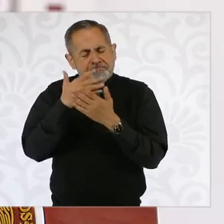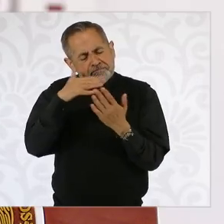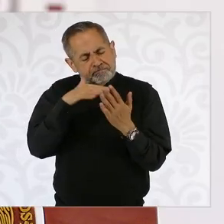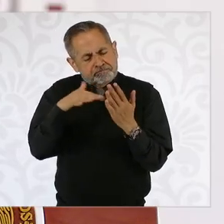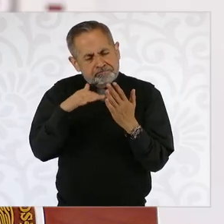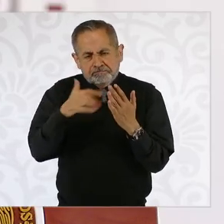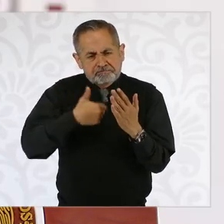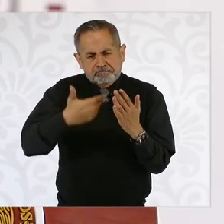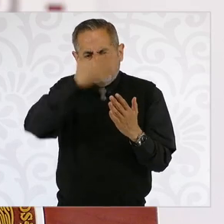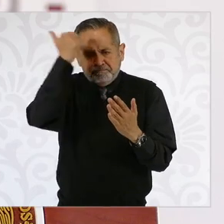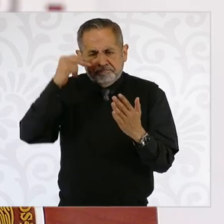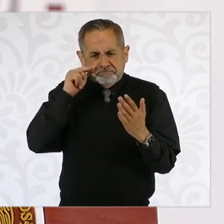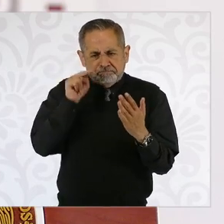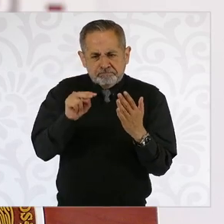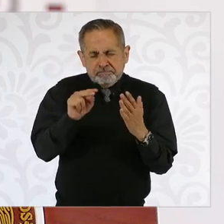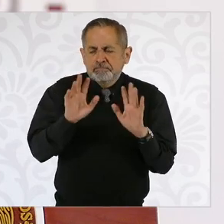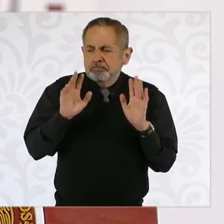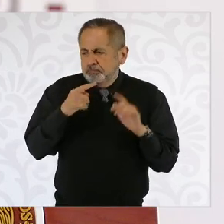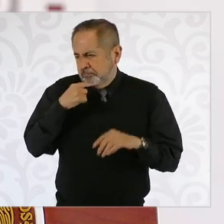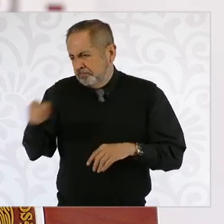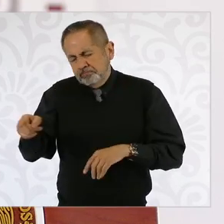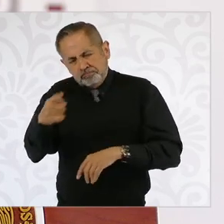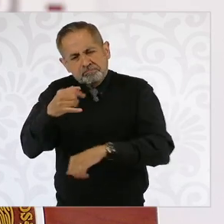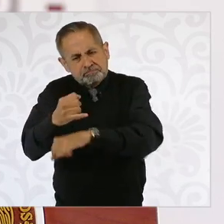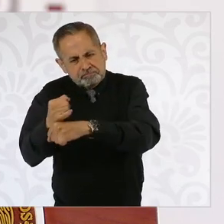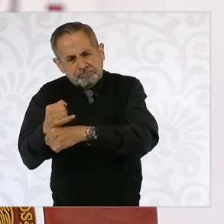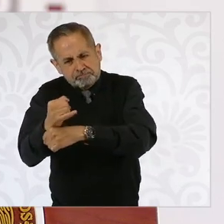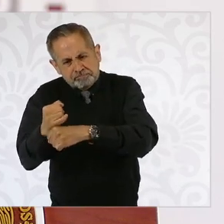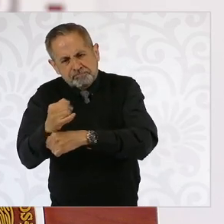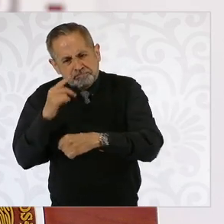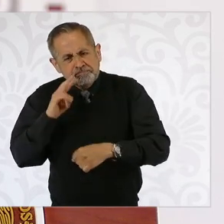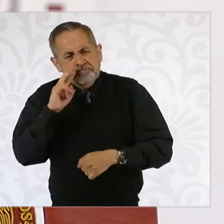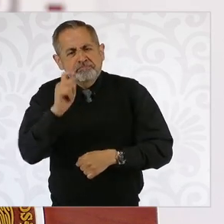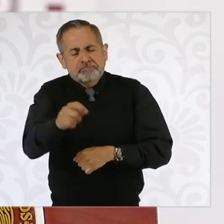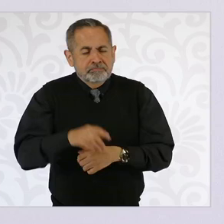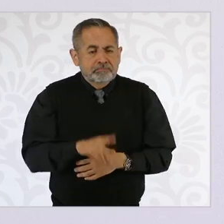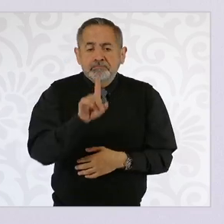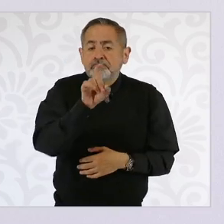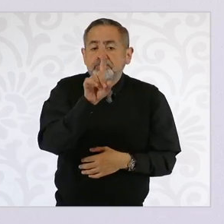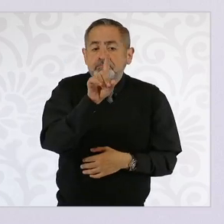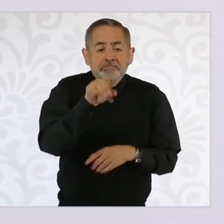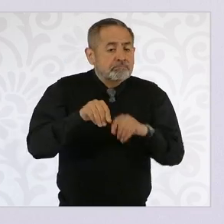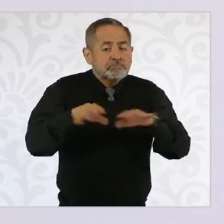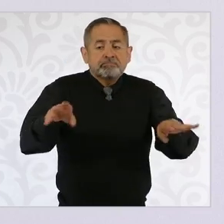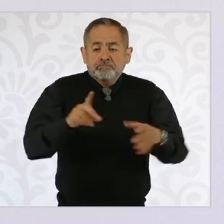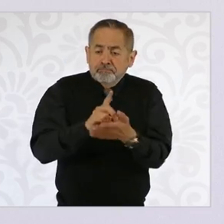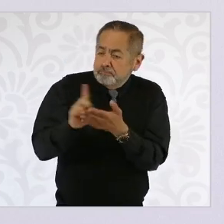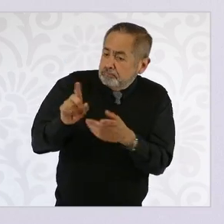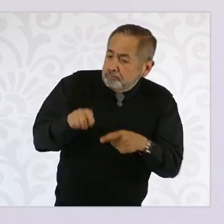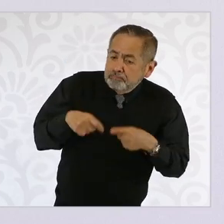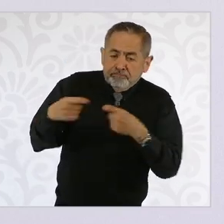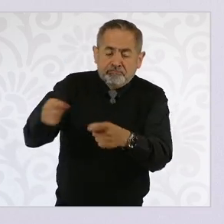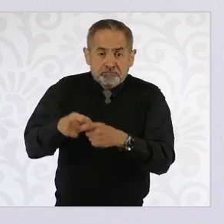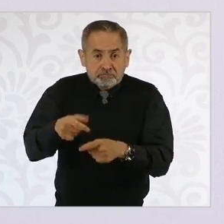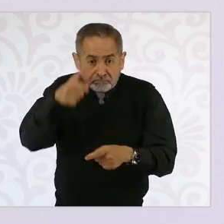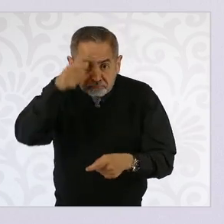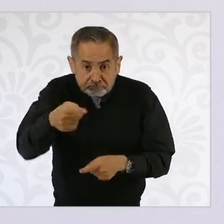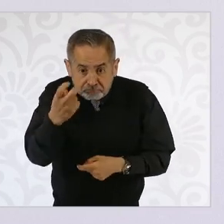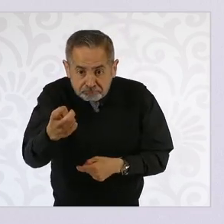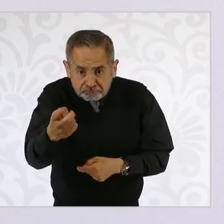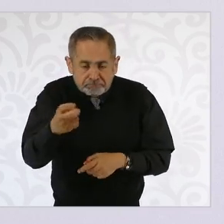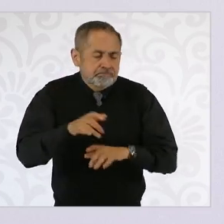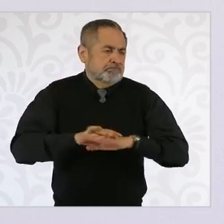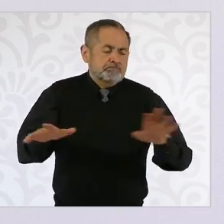sobre ello, pues que se investigue. El agua es un derecho y si se están dando casos así, pues